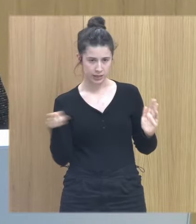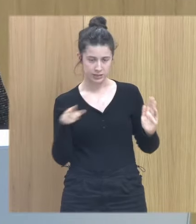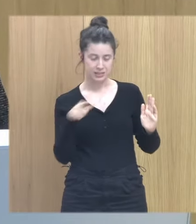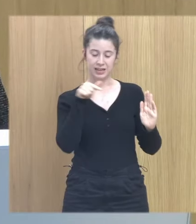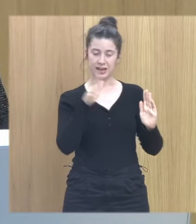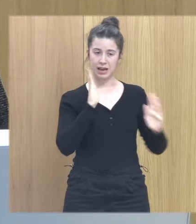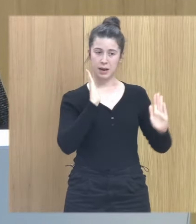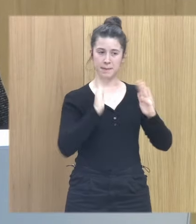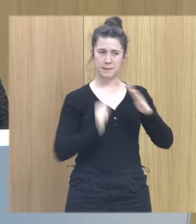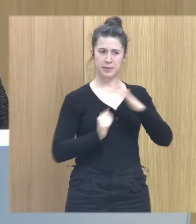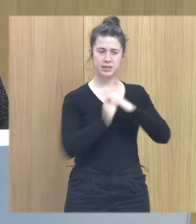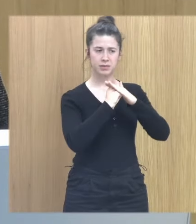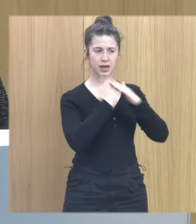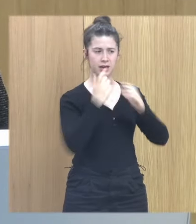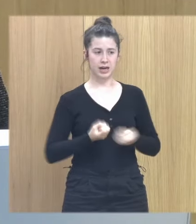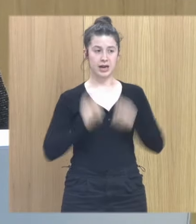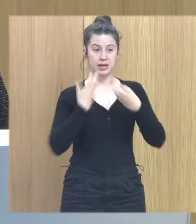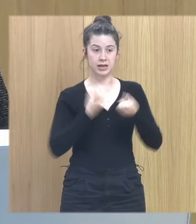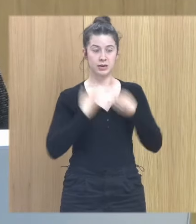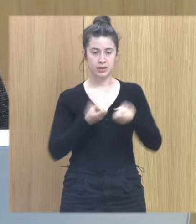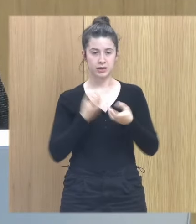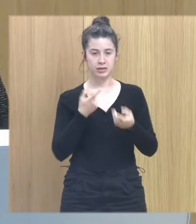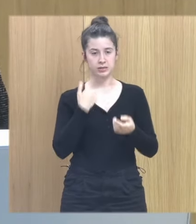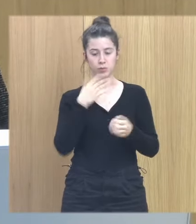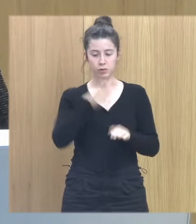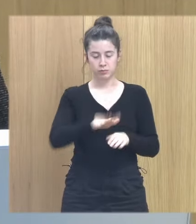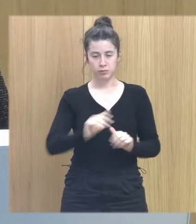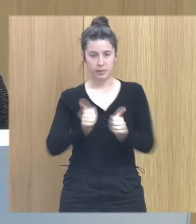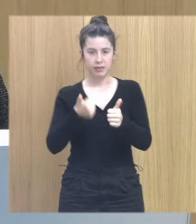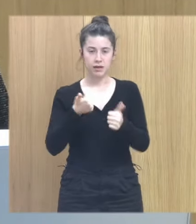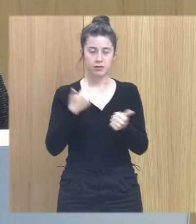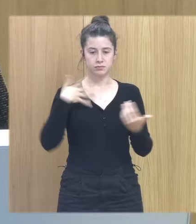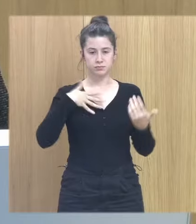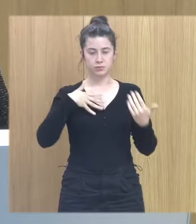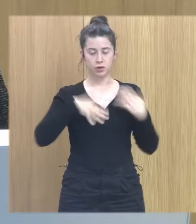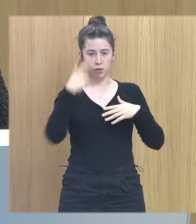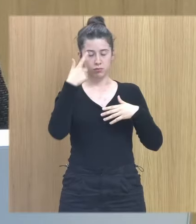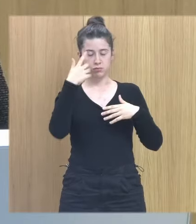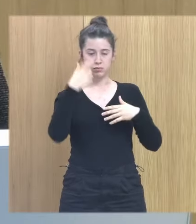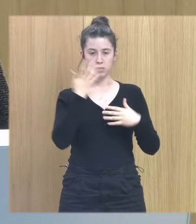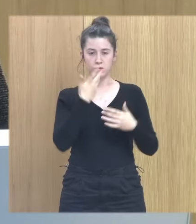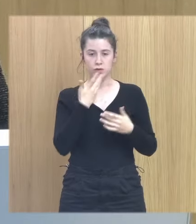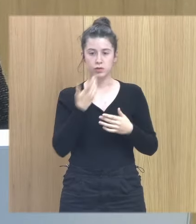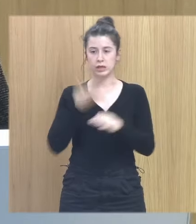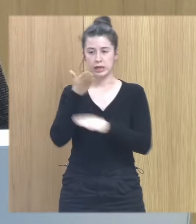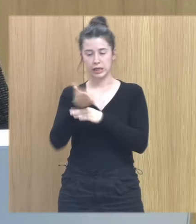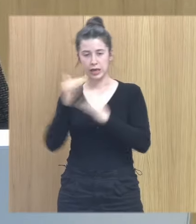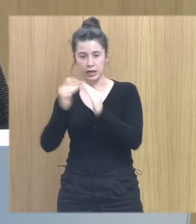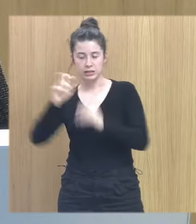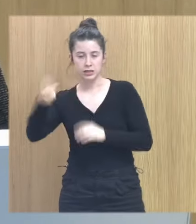Es cuando los niños adquieren consciencia empiezan a salir empiezan a ir a otras casas empiezan a recibir una serie de contenidos en la escuela